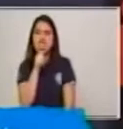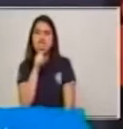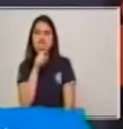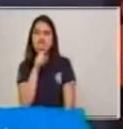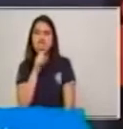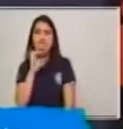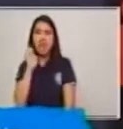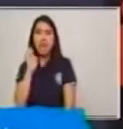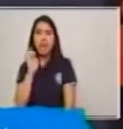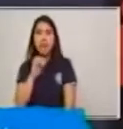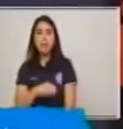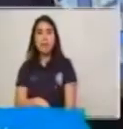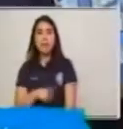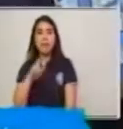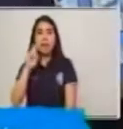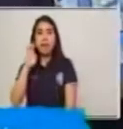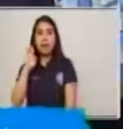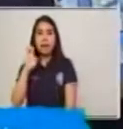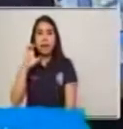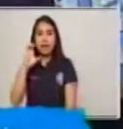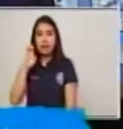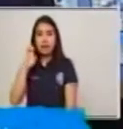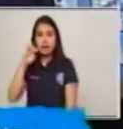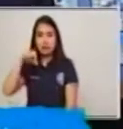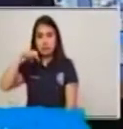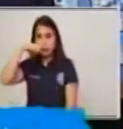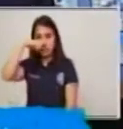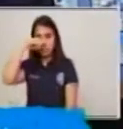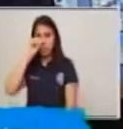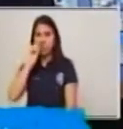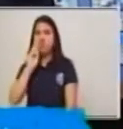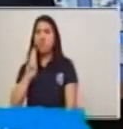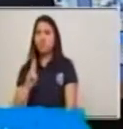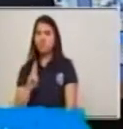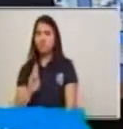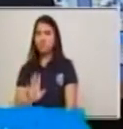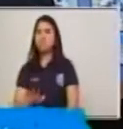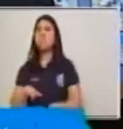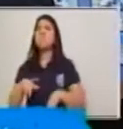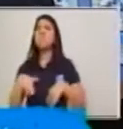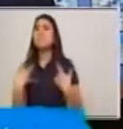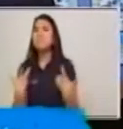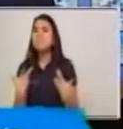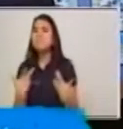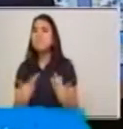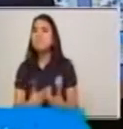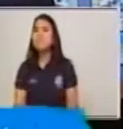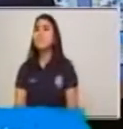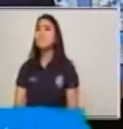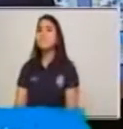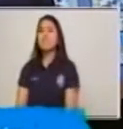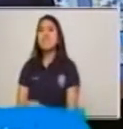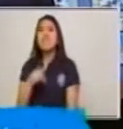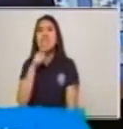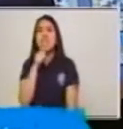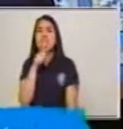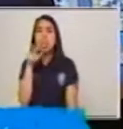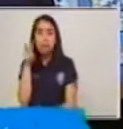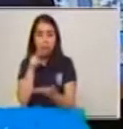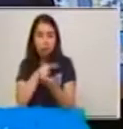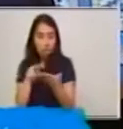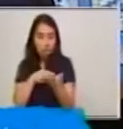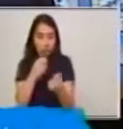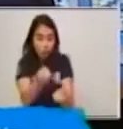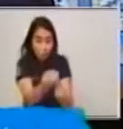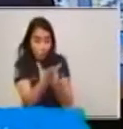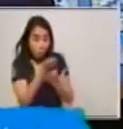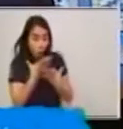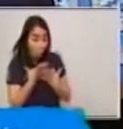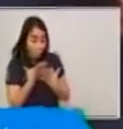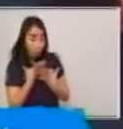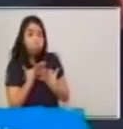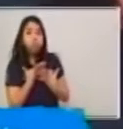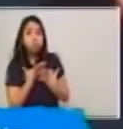Correcto. El guarda forestal sería el